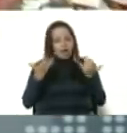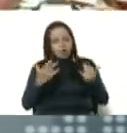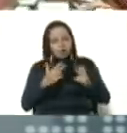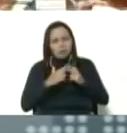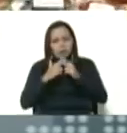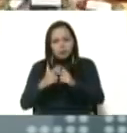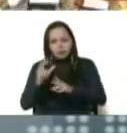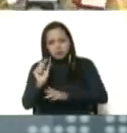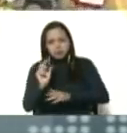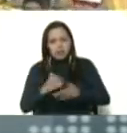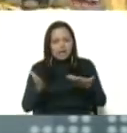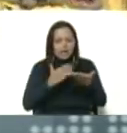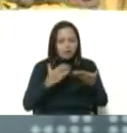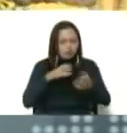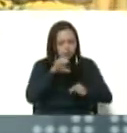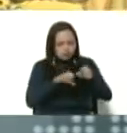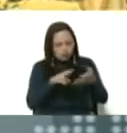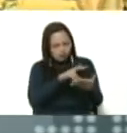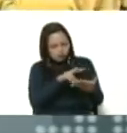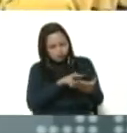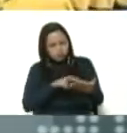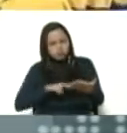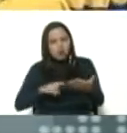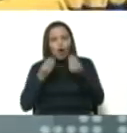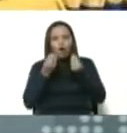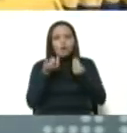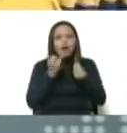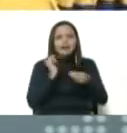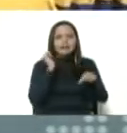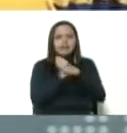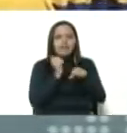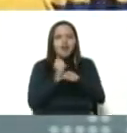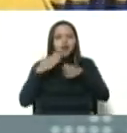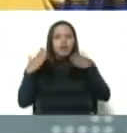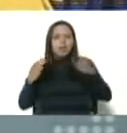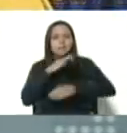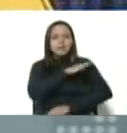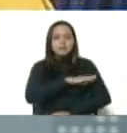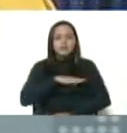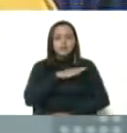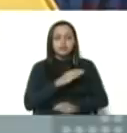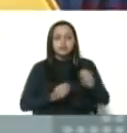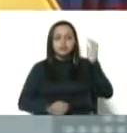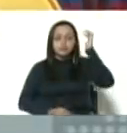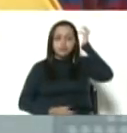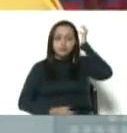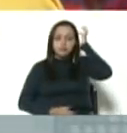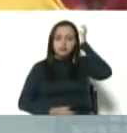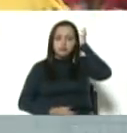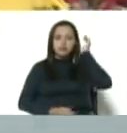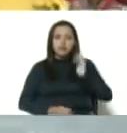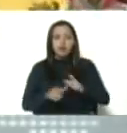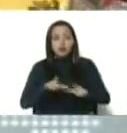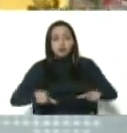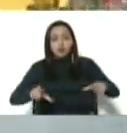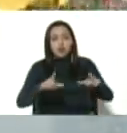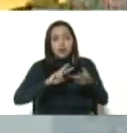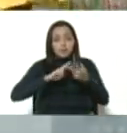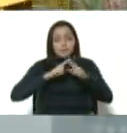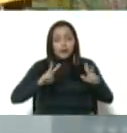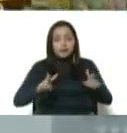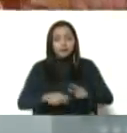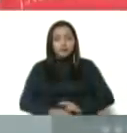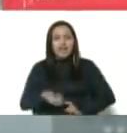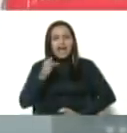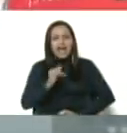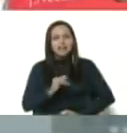Su libro de consulta. Del funcionamiento de la gran misión cuadrantes de paz. Está en los